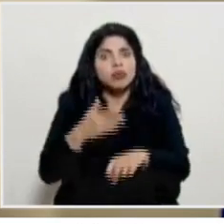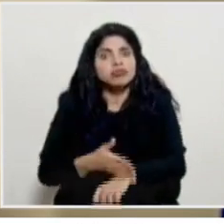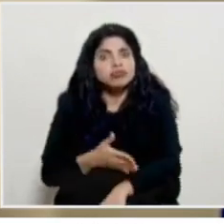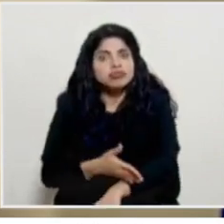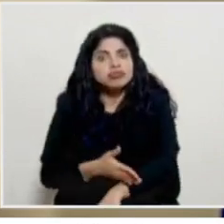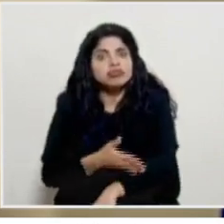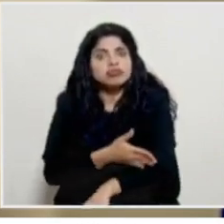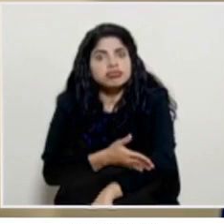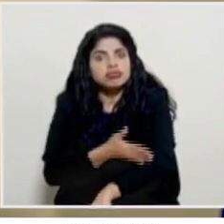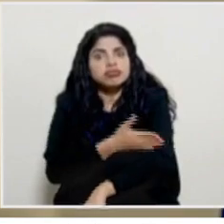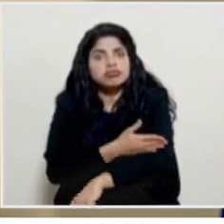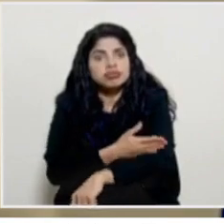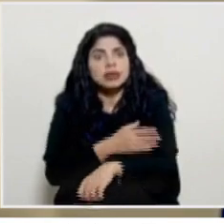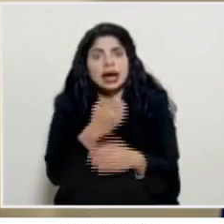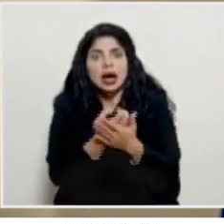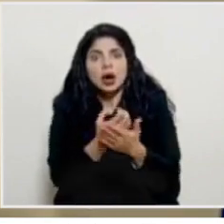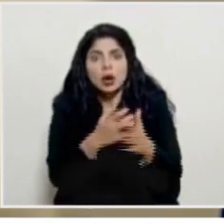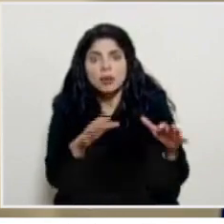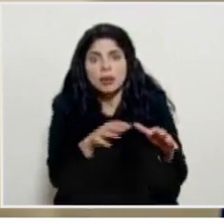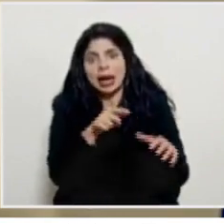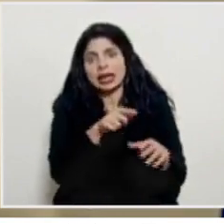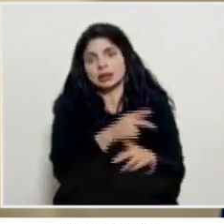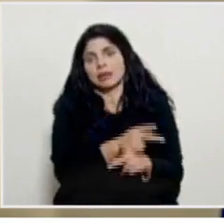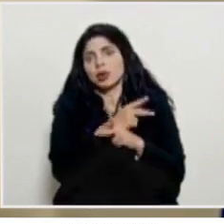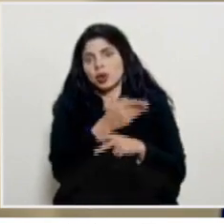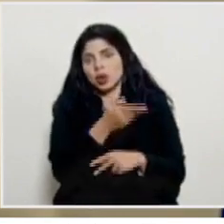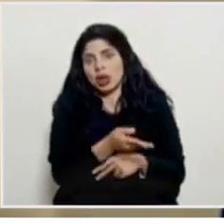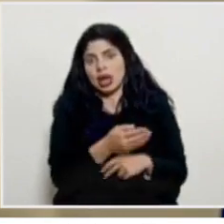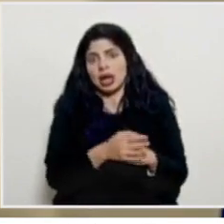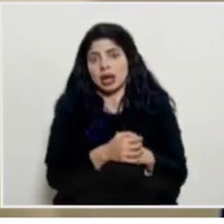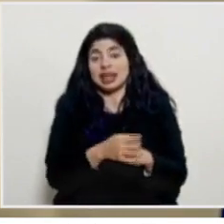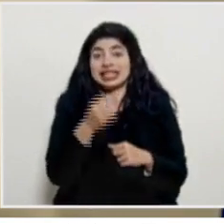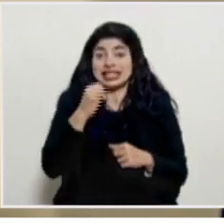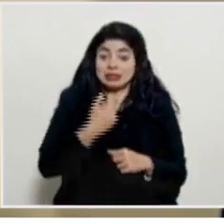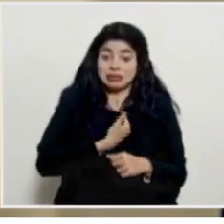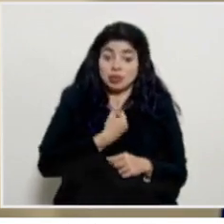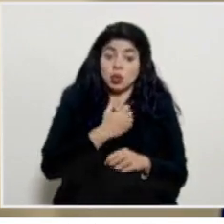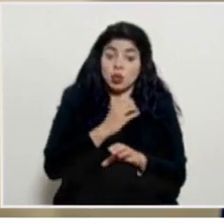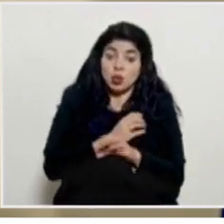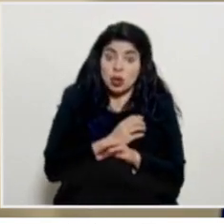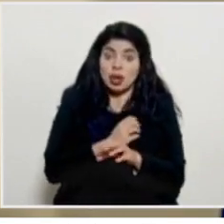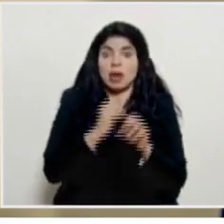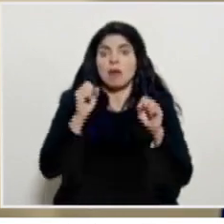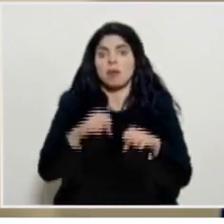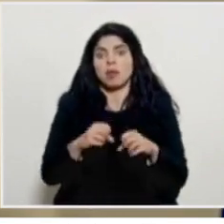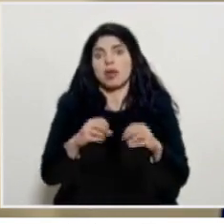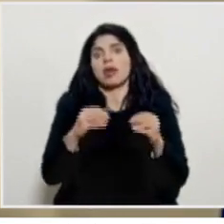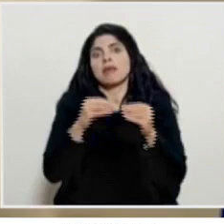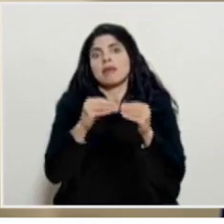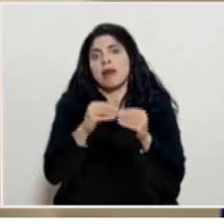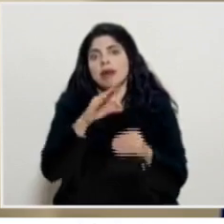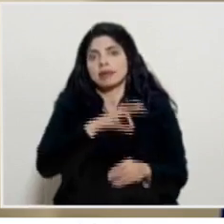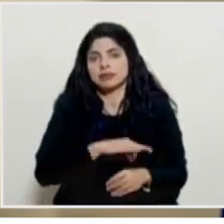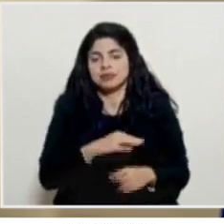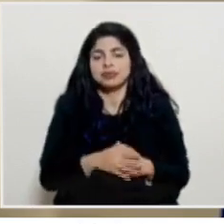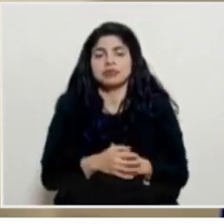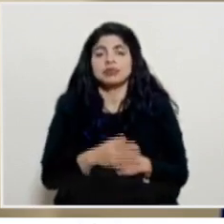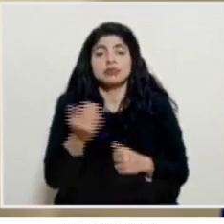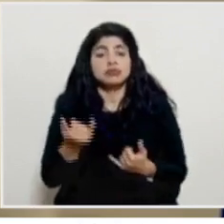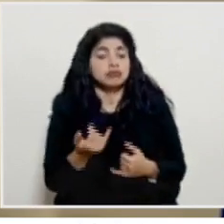momento de reactivación económica incluso poder ir más allá si nos cuidamos podemos incluso ir más allá don